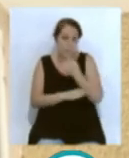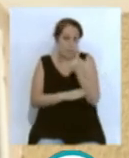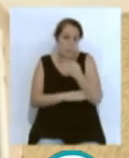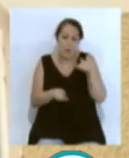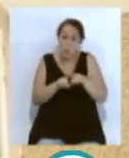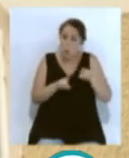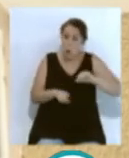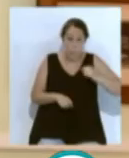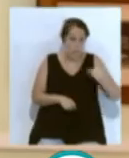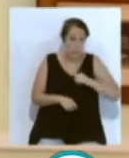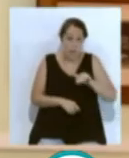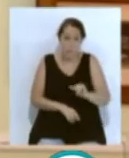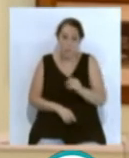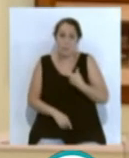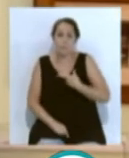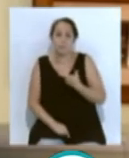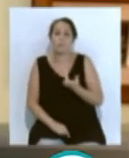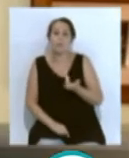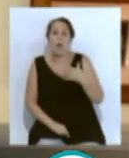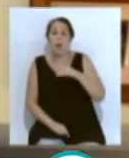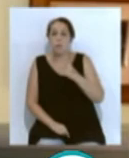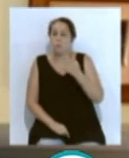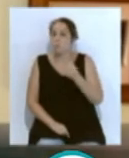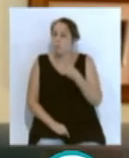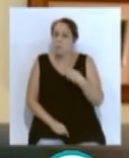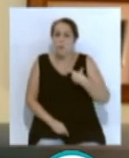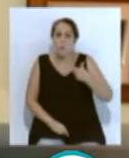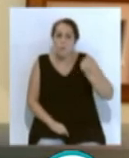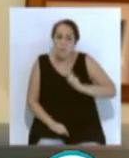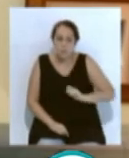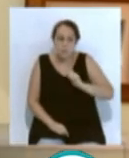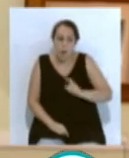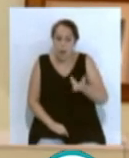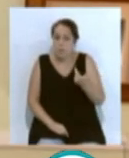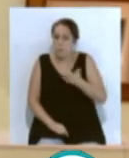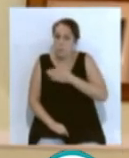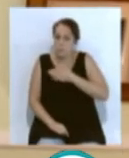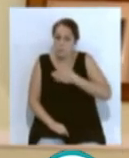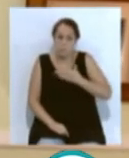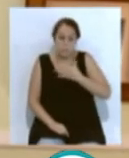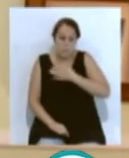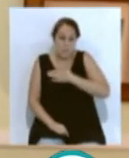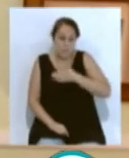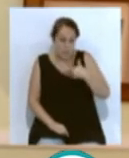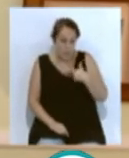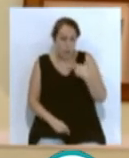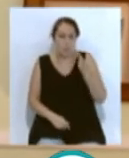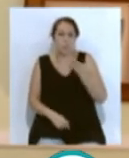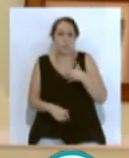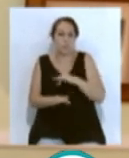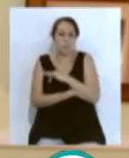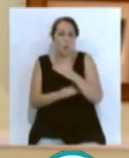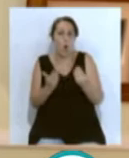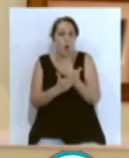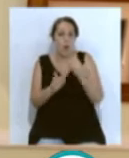hospitales. Ya que existe un gran número de profesionales que estarían dispuestos a doblar su jornada laboral para